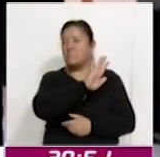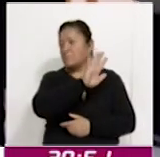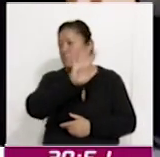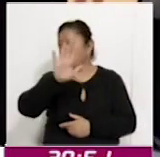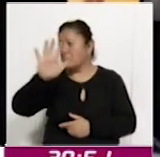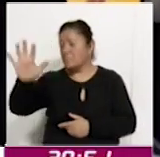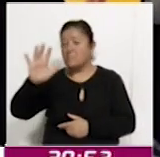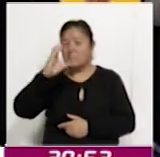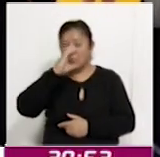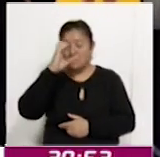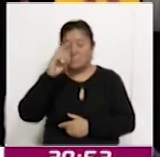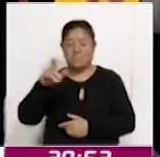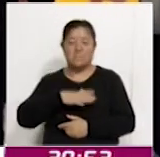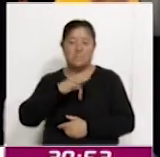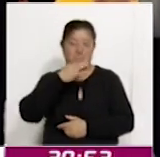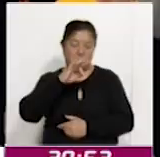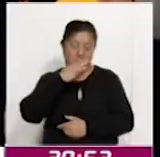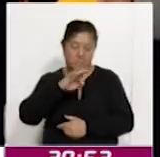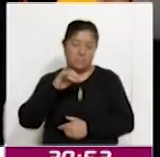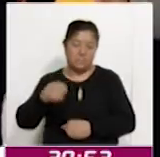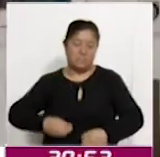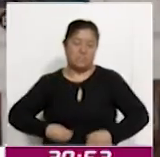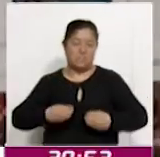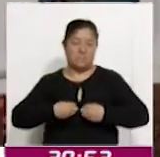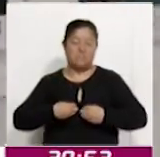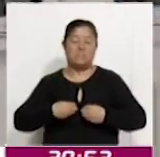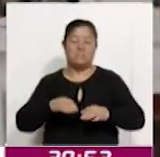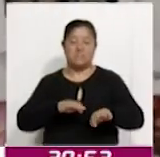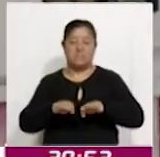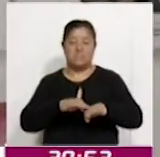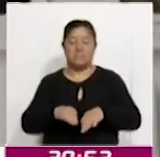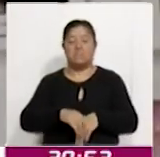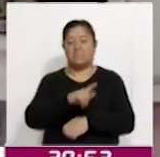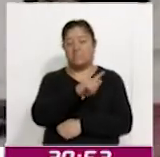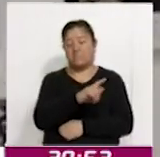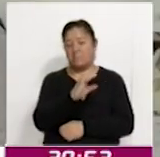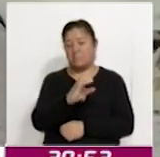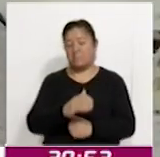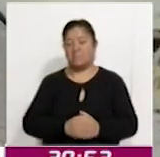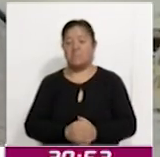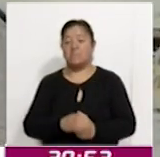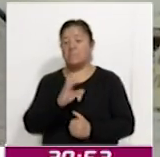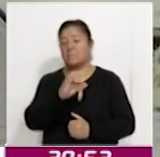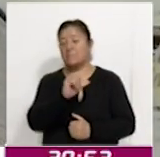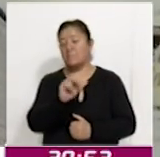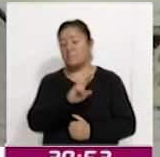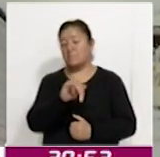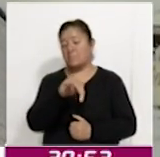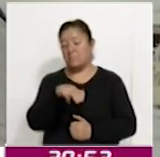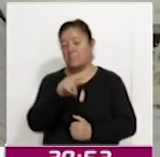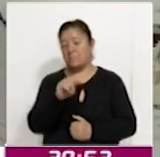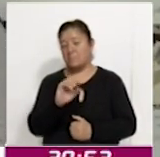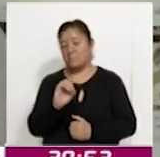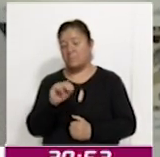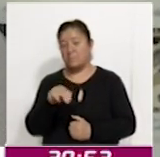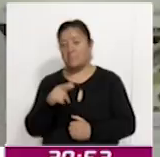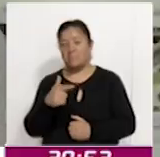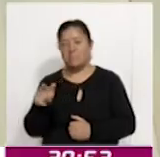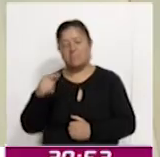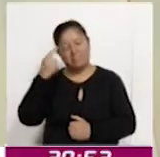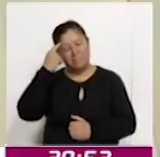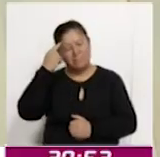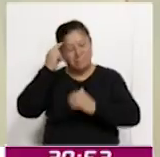fotografías celebran la vida y obra de Leonora Carrington, invitándonos a sumergirnos en un universo de creatividad e